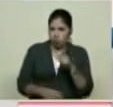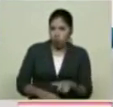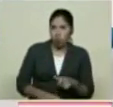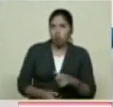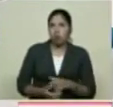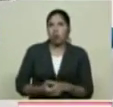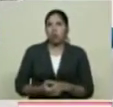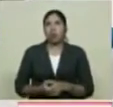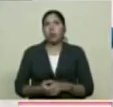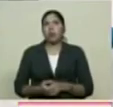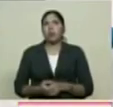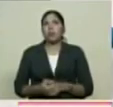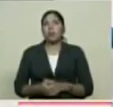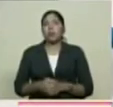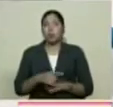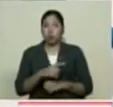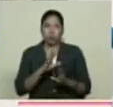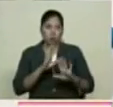El tema turístico